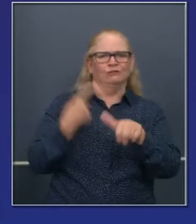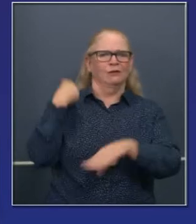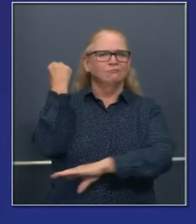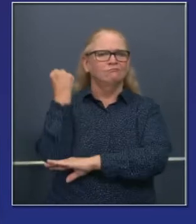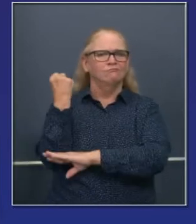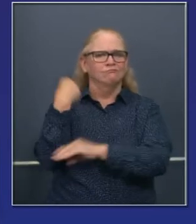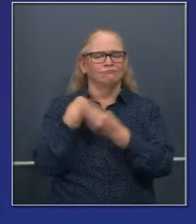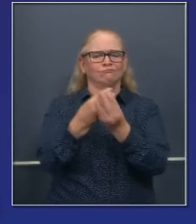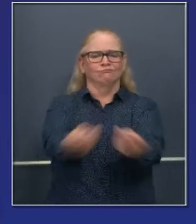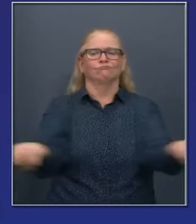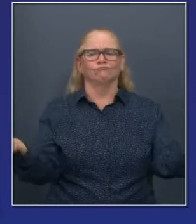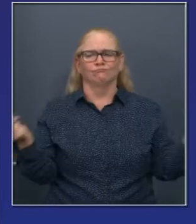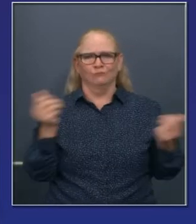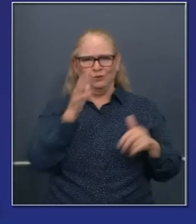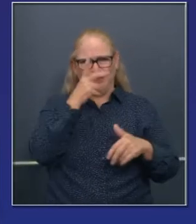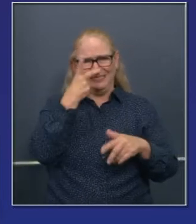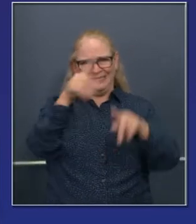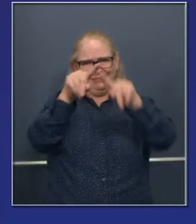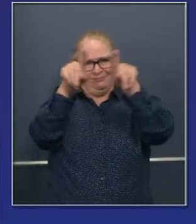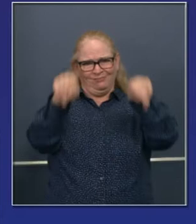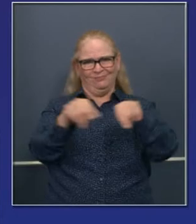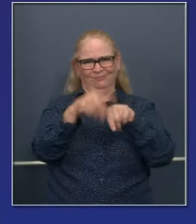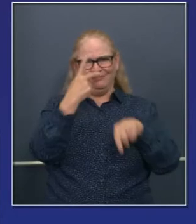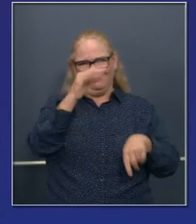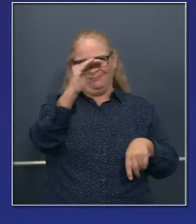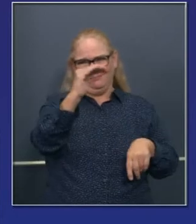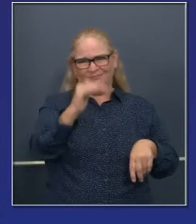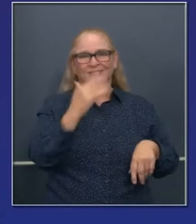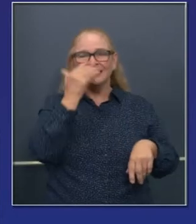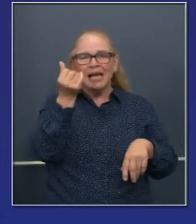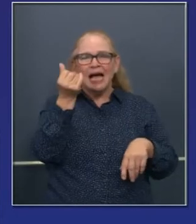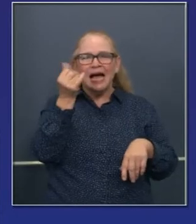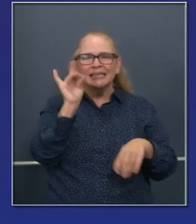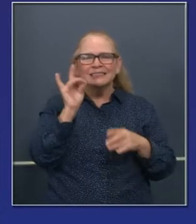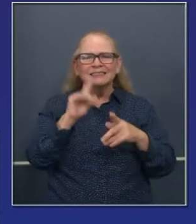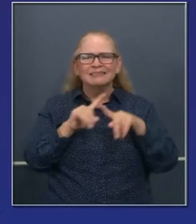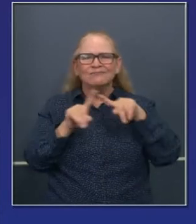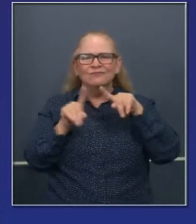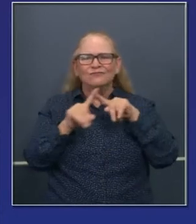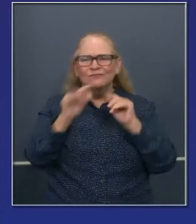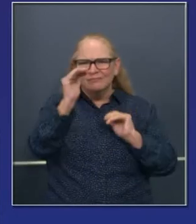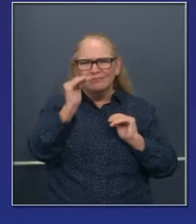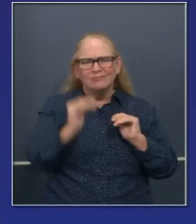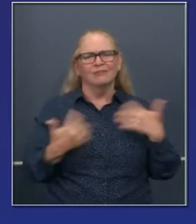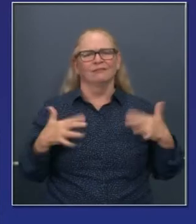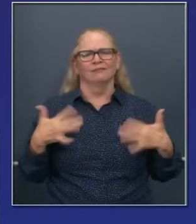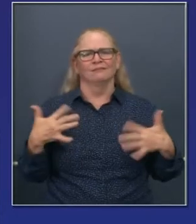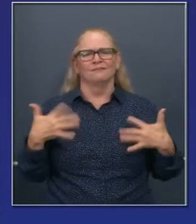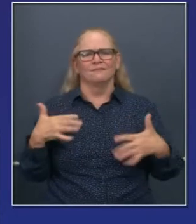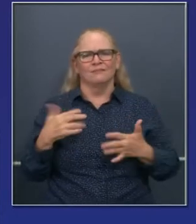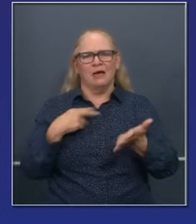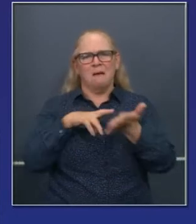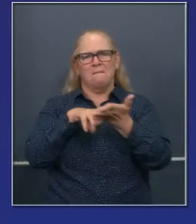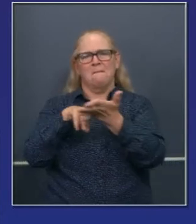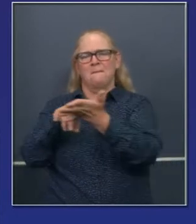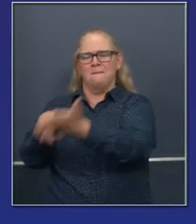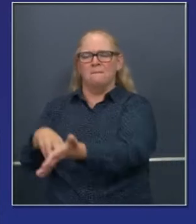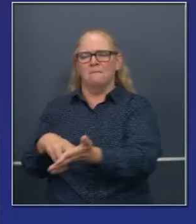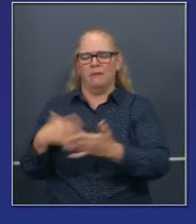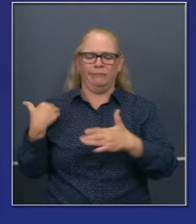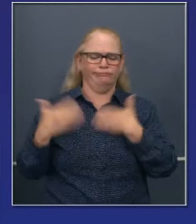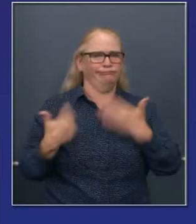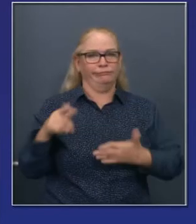mudanza de personas aquí tienen en la transparencia o 18 propuestas de ley que han sido firmadas con un liderazgo